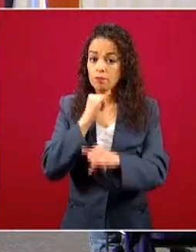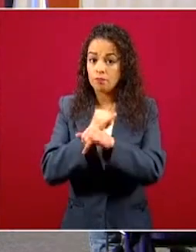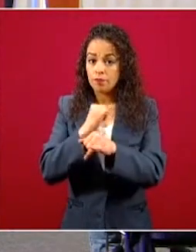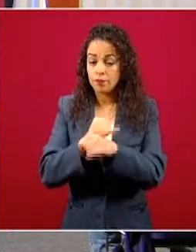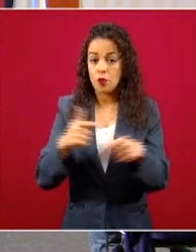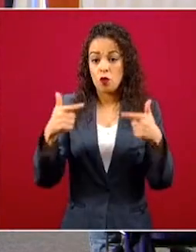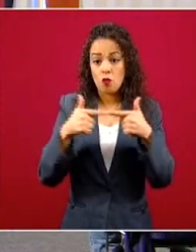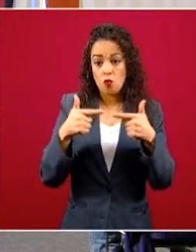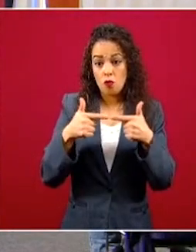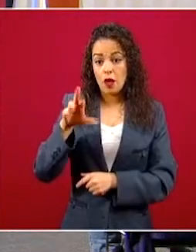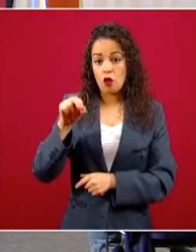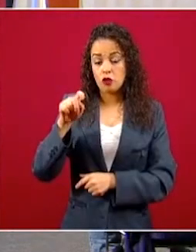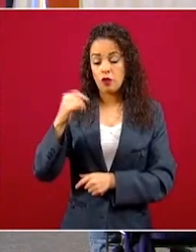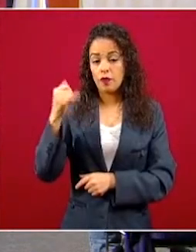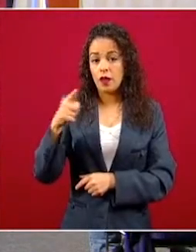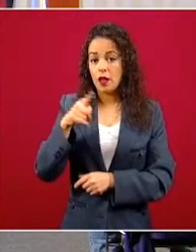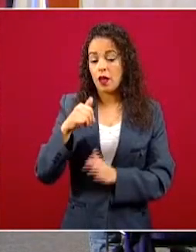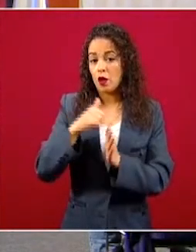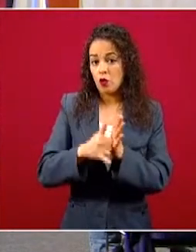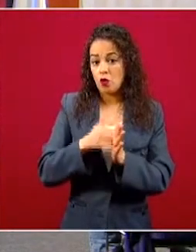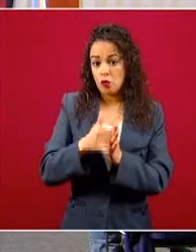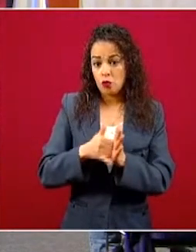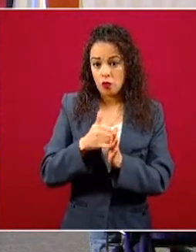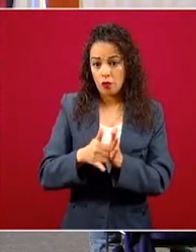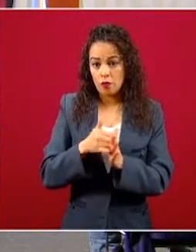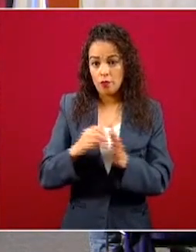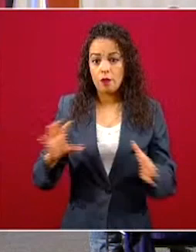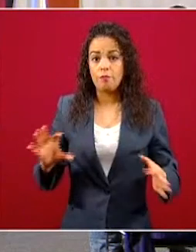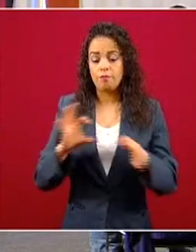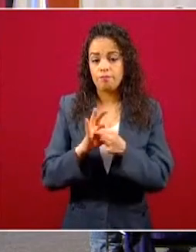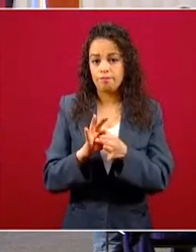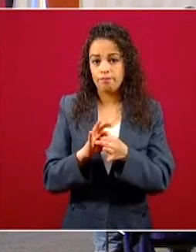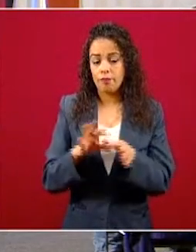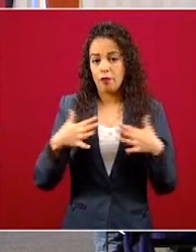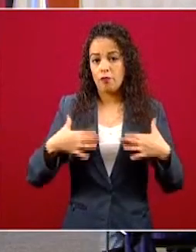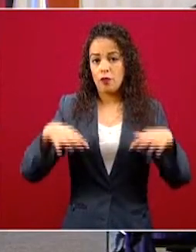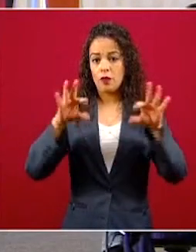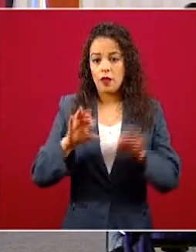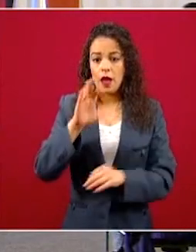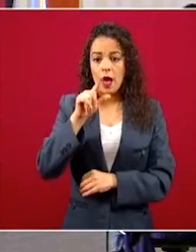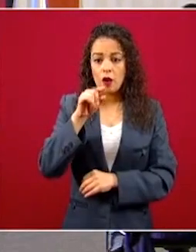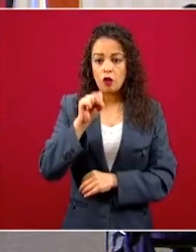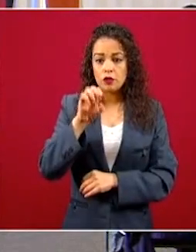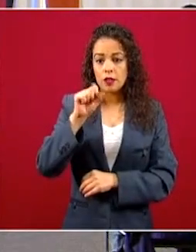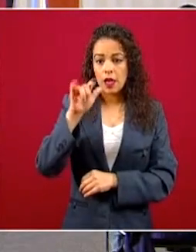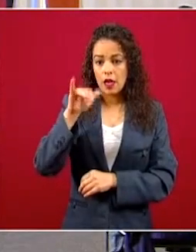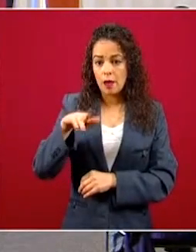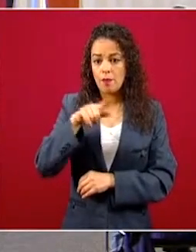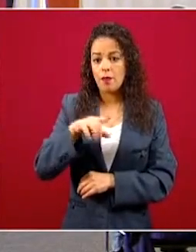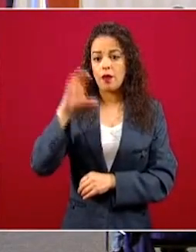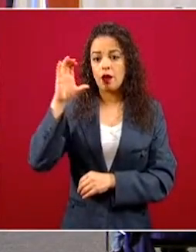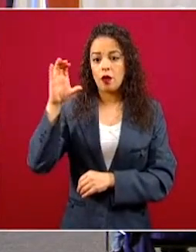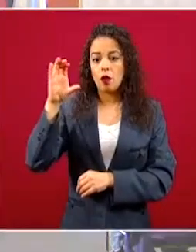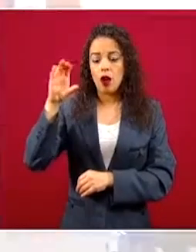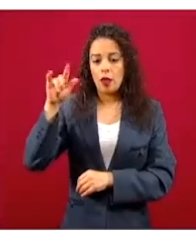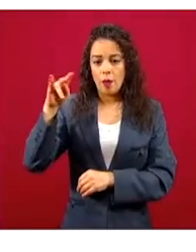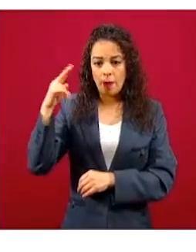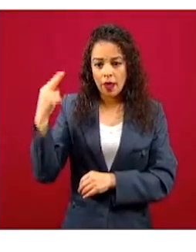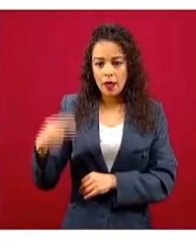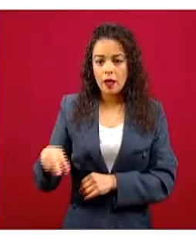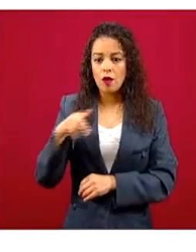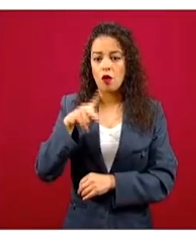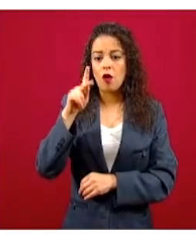Microsoft y YouTube, Fundación Carlos Slim, Colmex, Khan Academy, Red Magisterial, Anuyes,